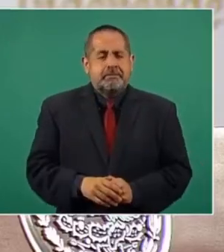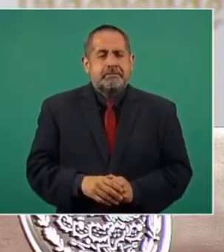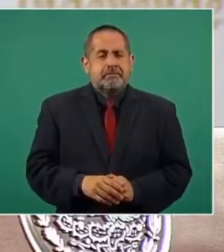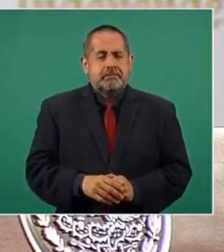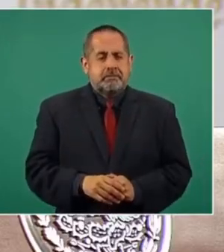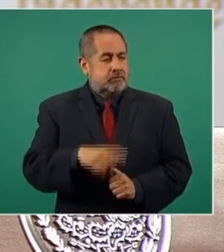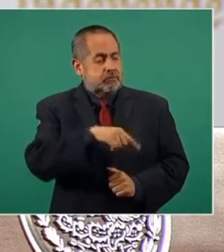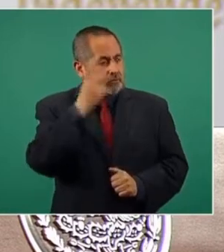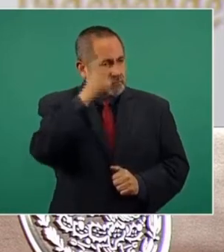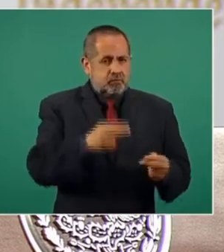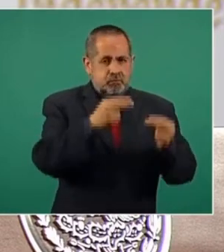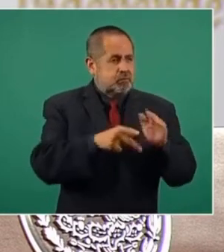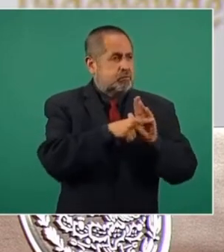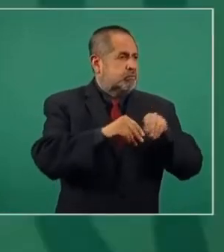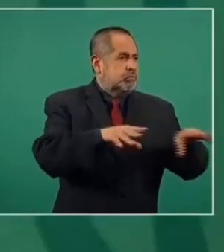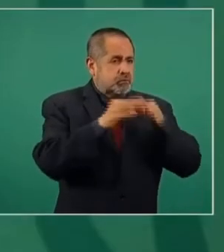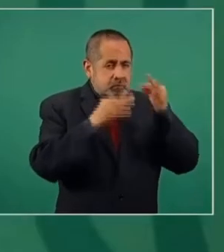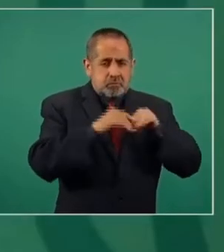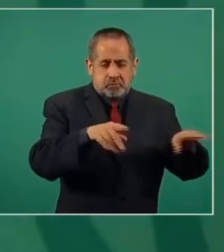los dueños de los medios de comunicación